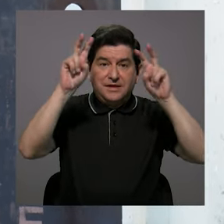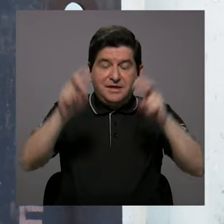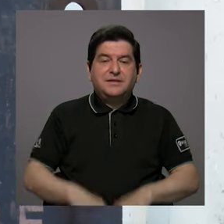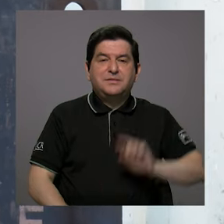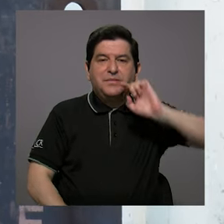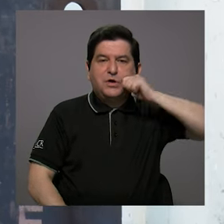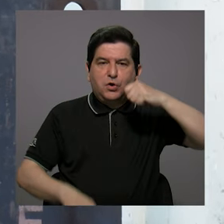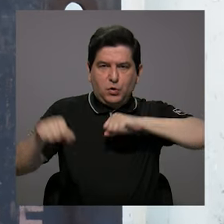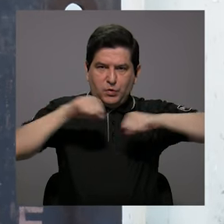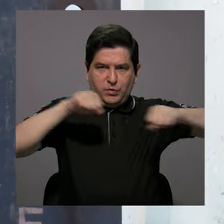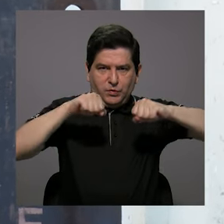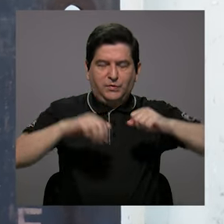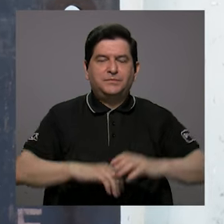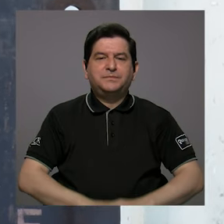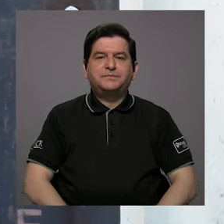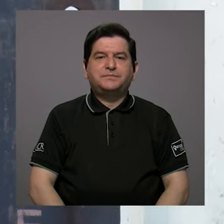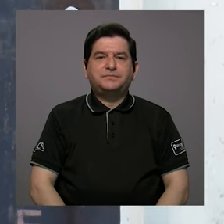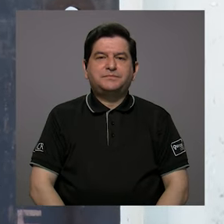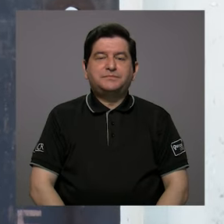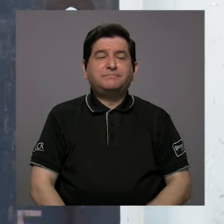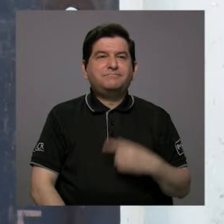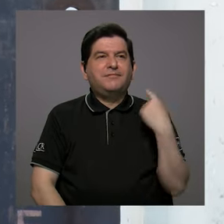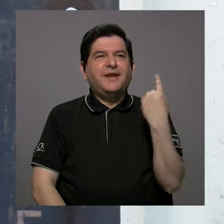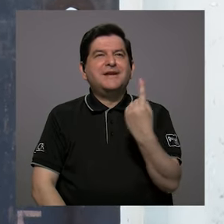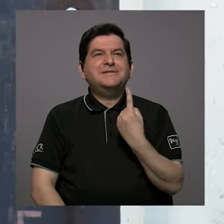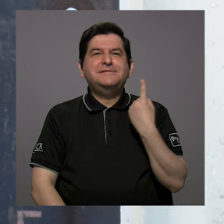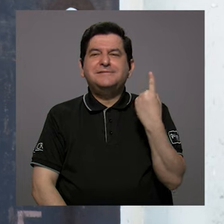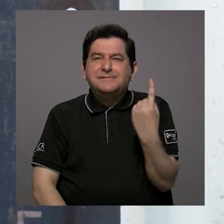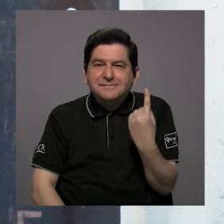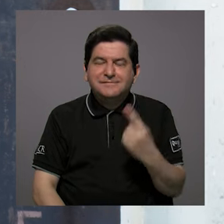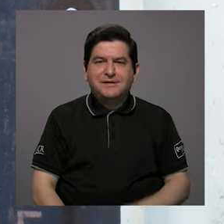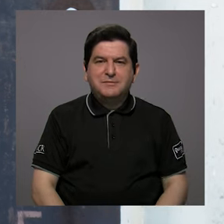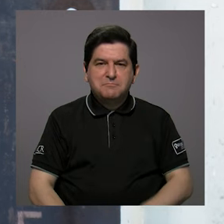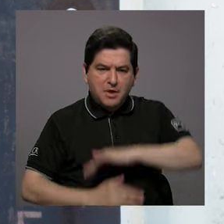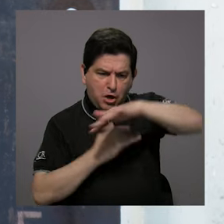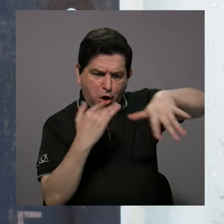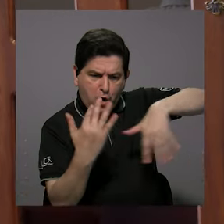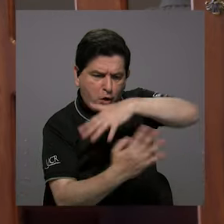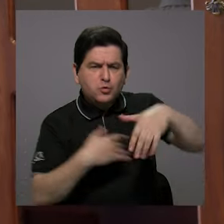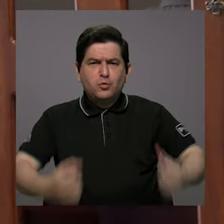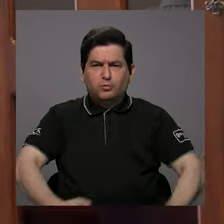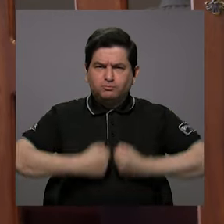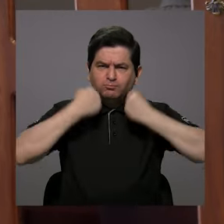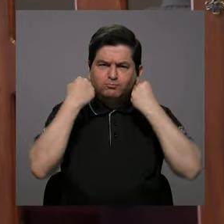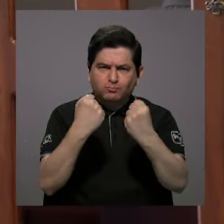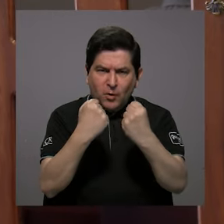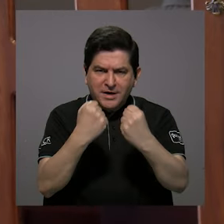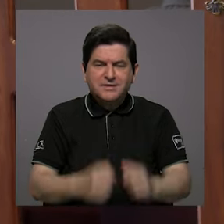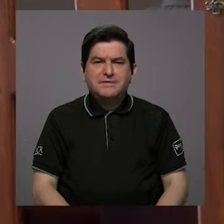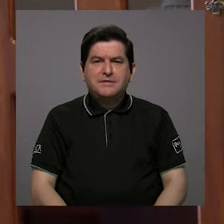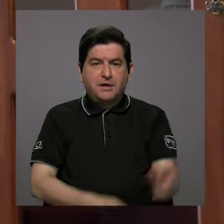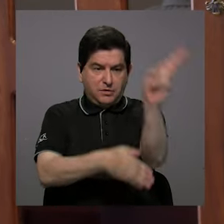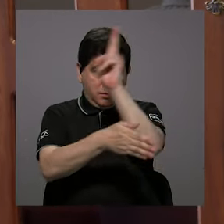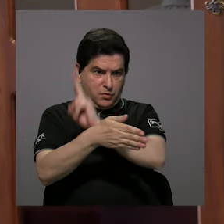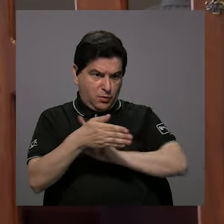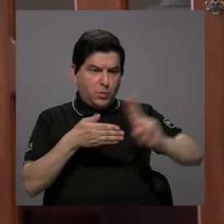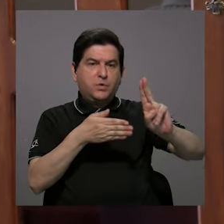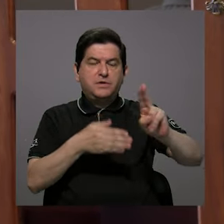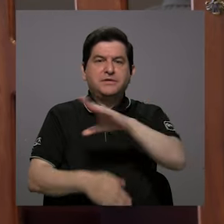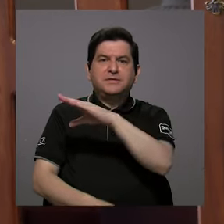tema del código sísmico. Siempre ha habido una interacción muy fuerte entre la academia